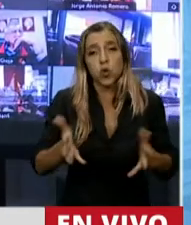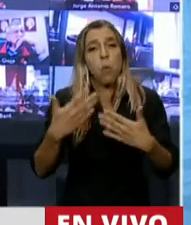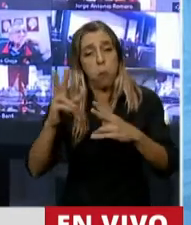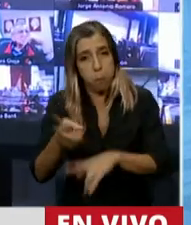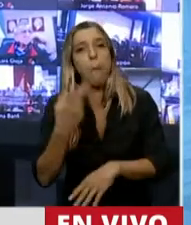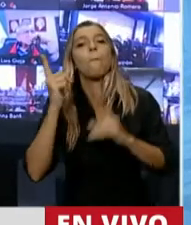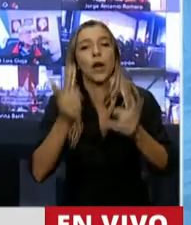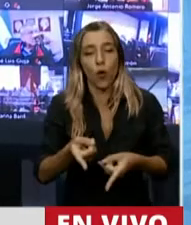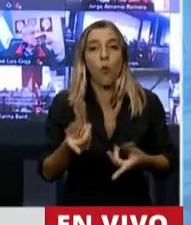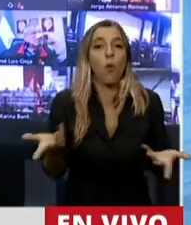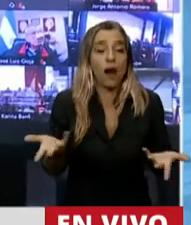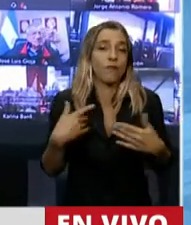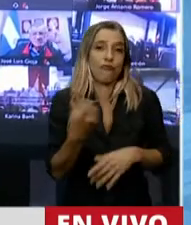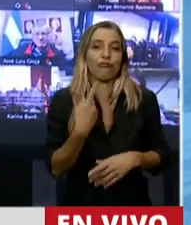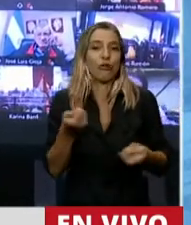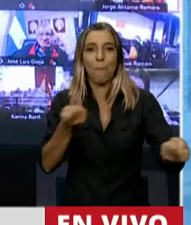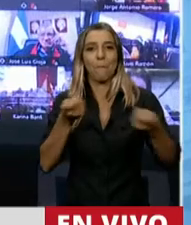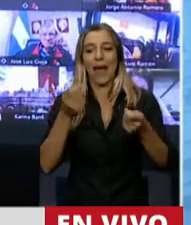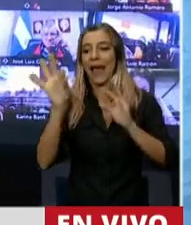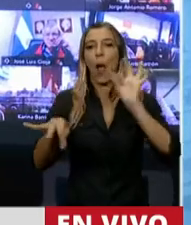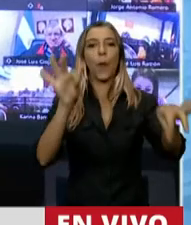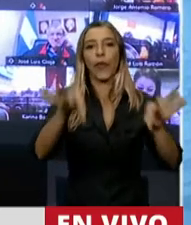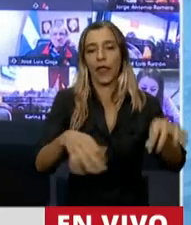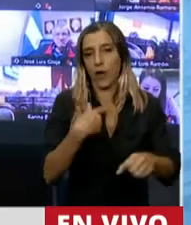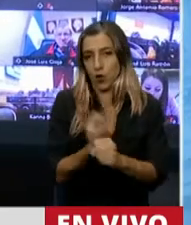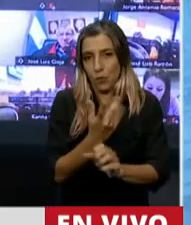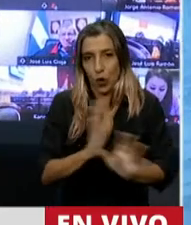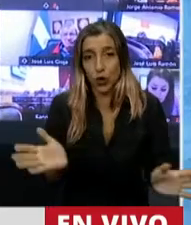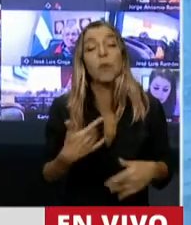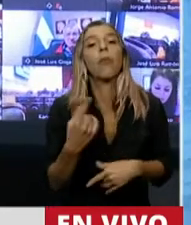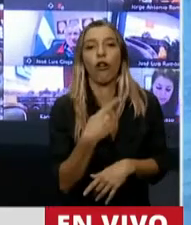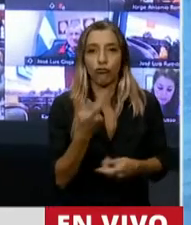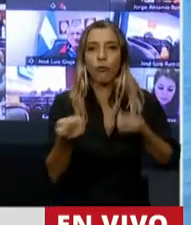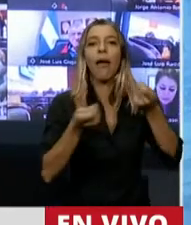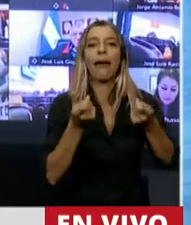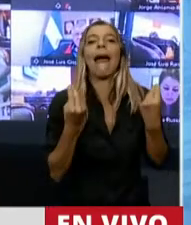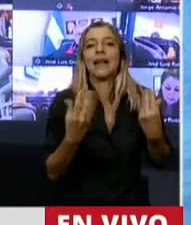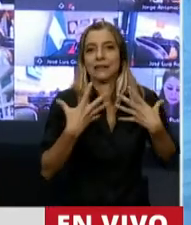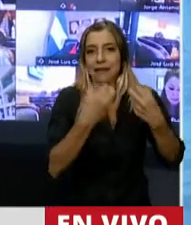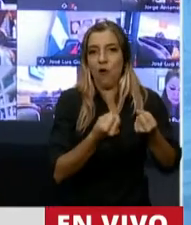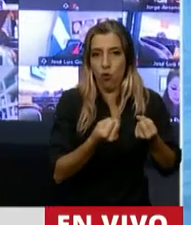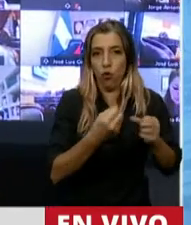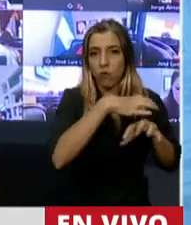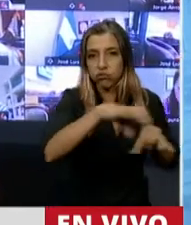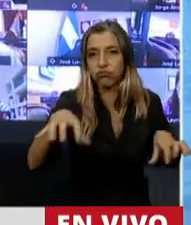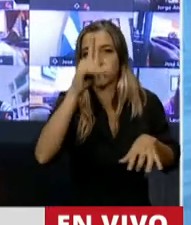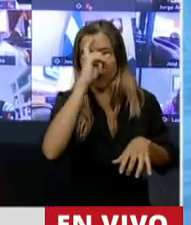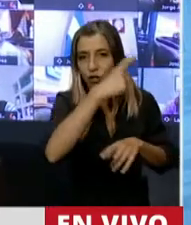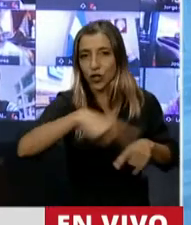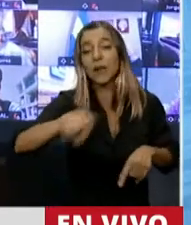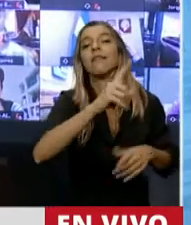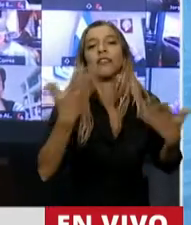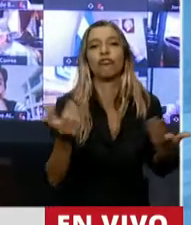virus contagia per se, pero sí manejamos la salud. Y por lo tanto, toda la